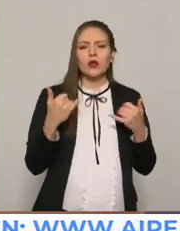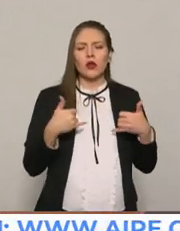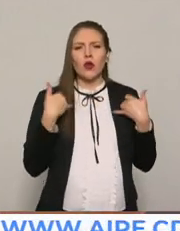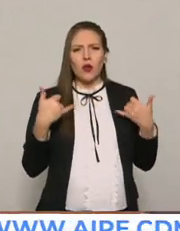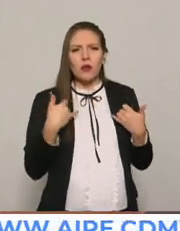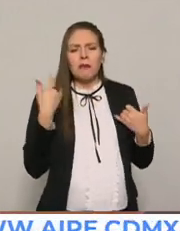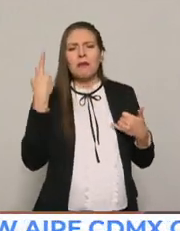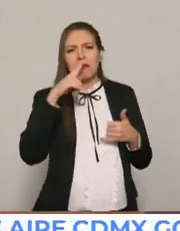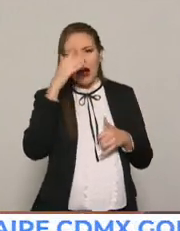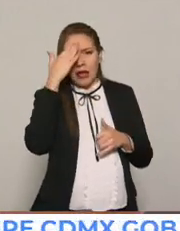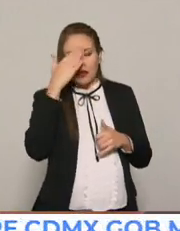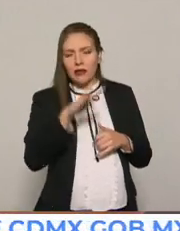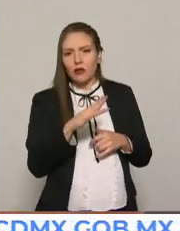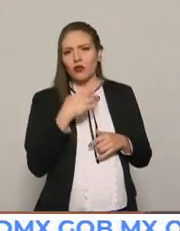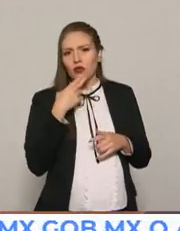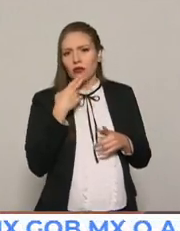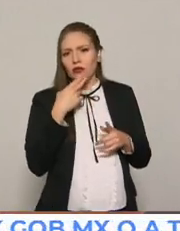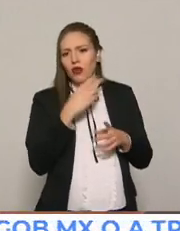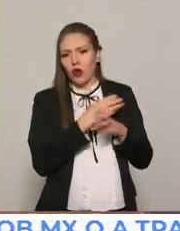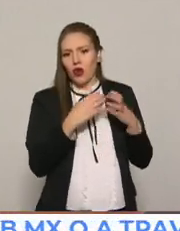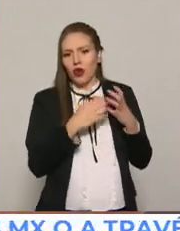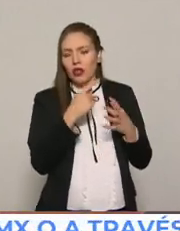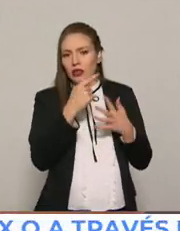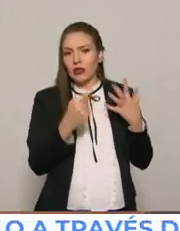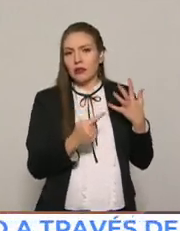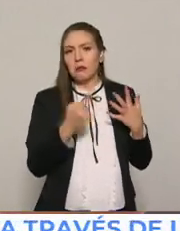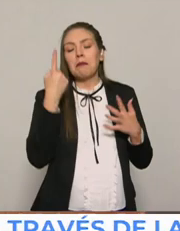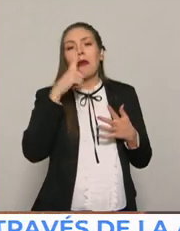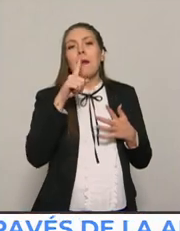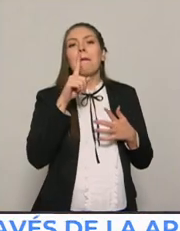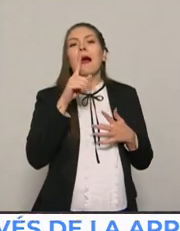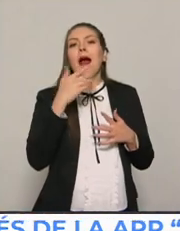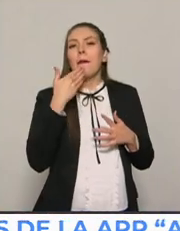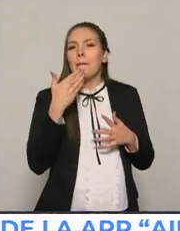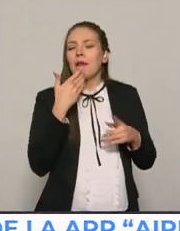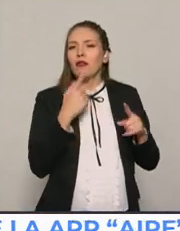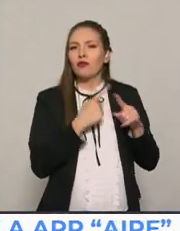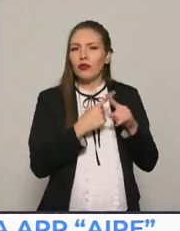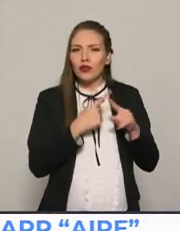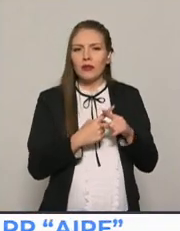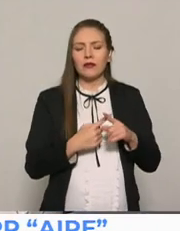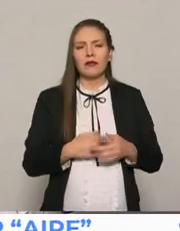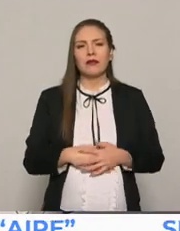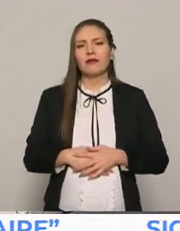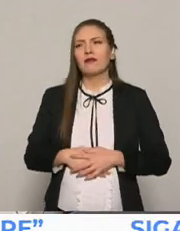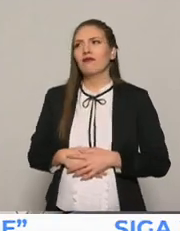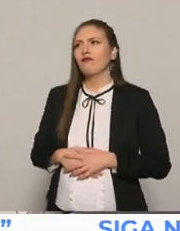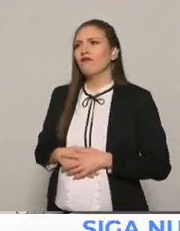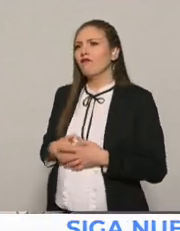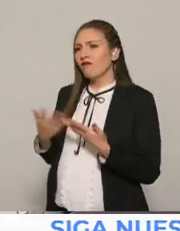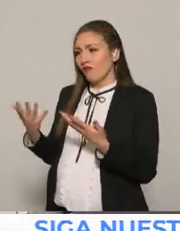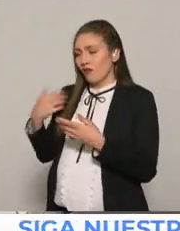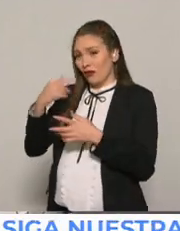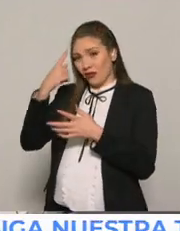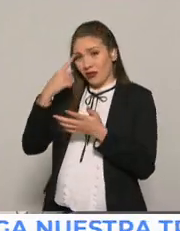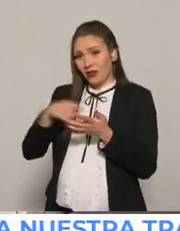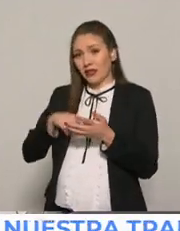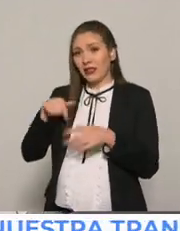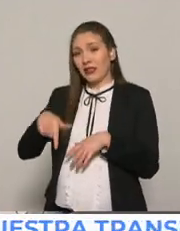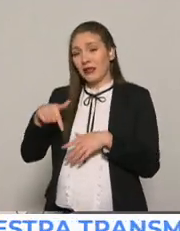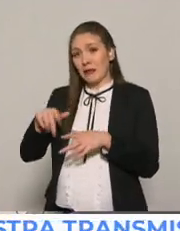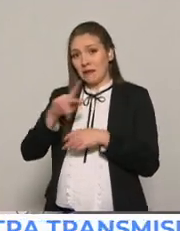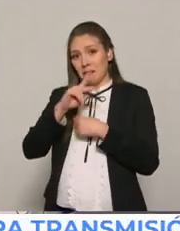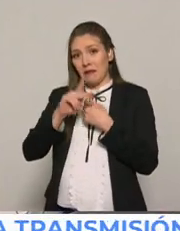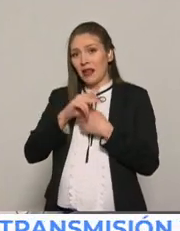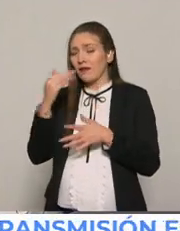saber utilizarlas en beneficio? creo que en ese sentido somos un país que en general carece de mucha alfabetización y educación